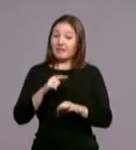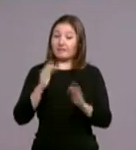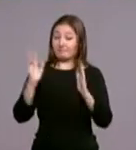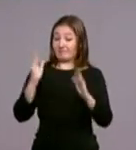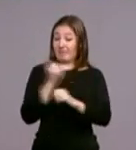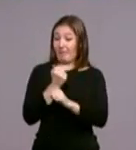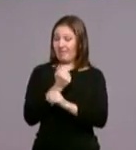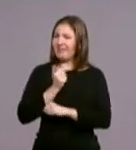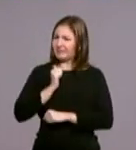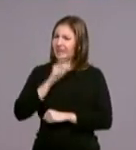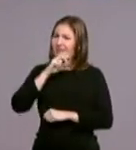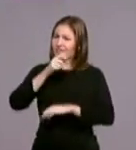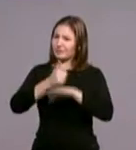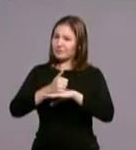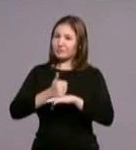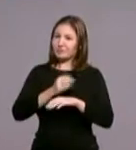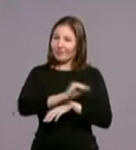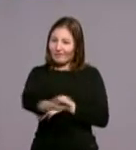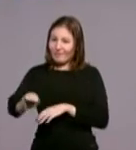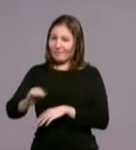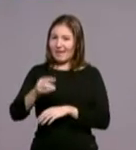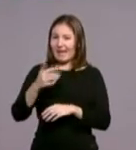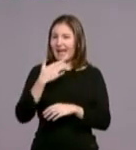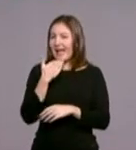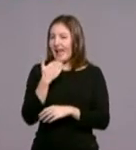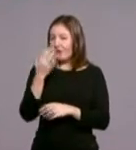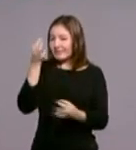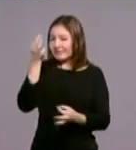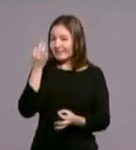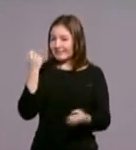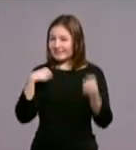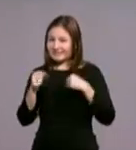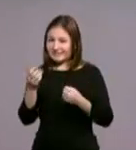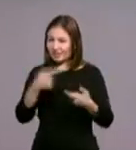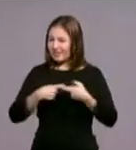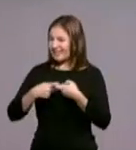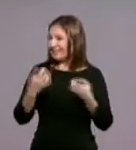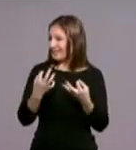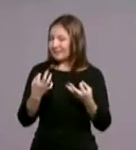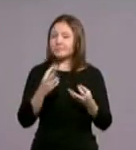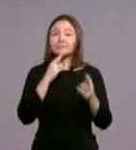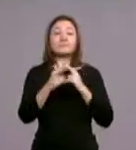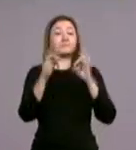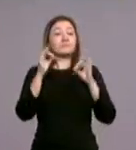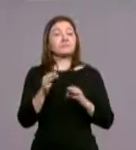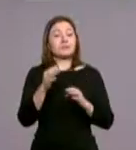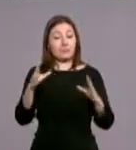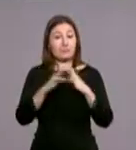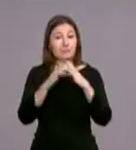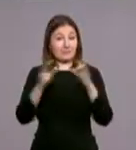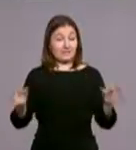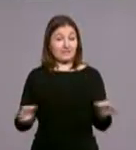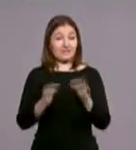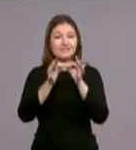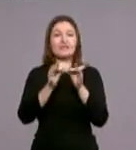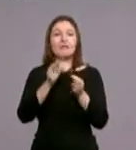el arzobispo también nos está invitando a realizar un gesto solidario en esta fiesta de las familias. En la Eucaristía se va a recoger